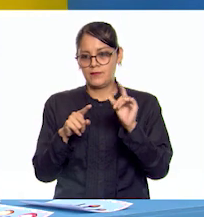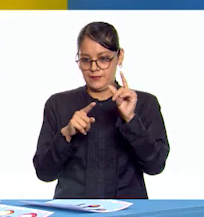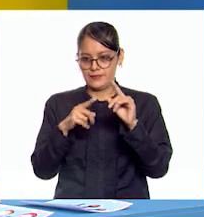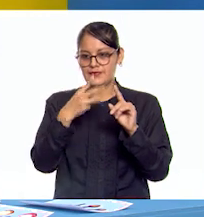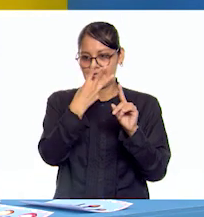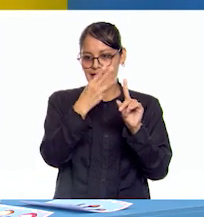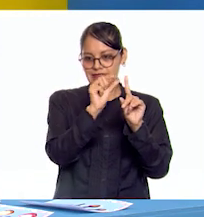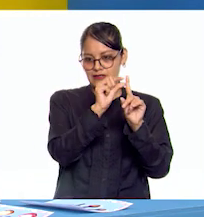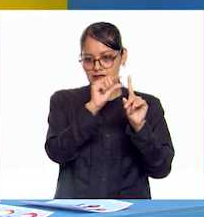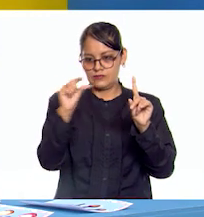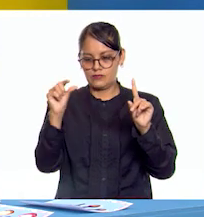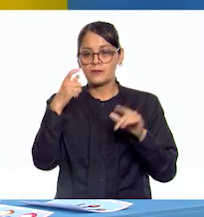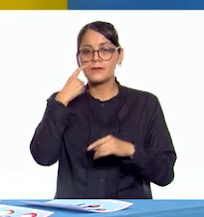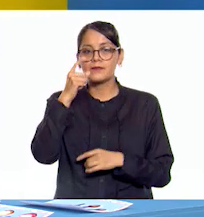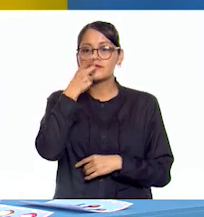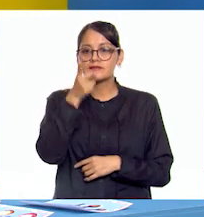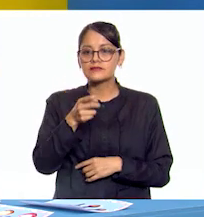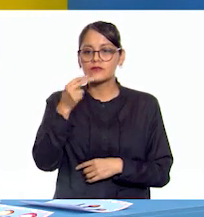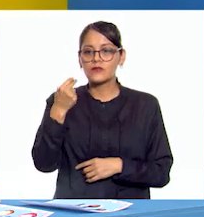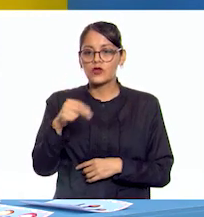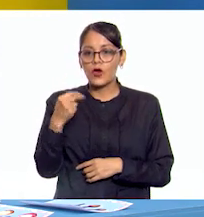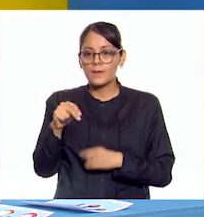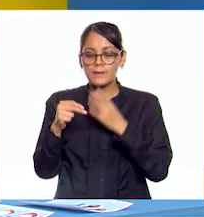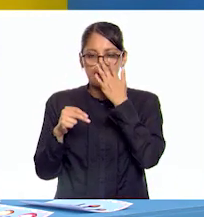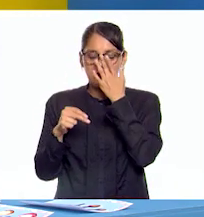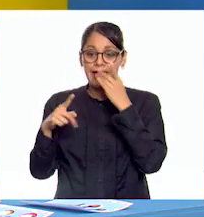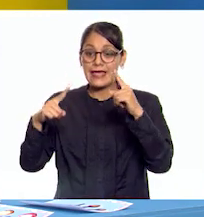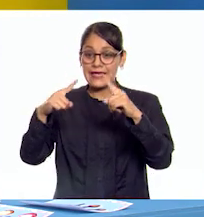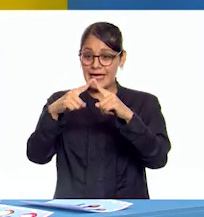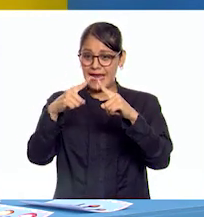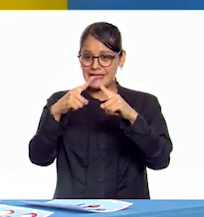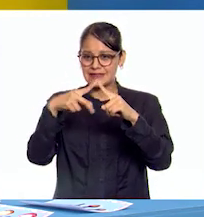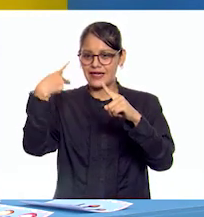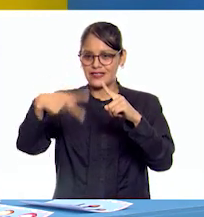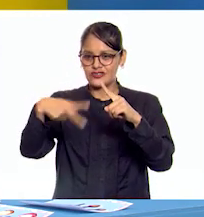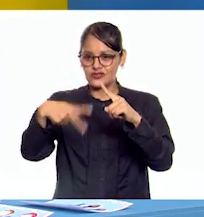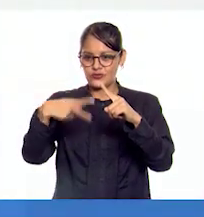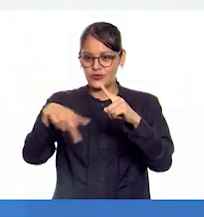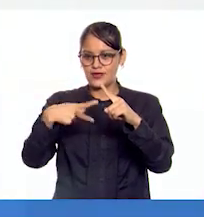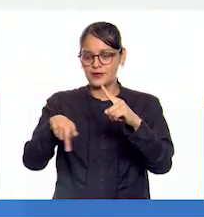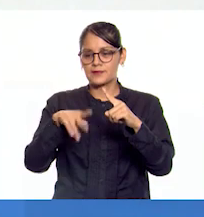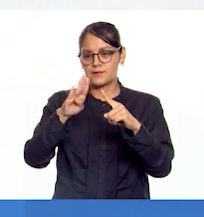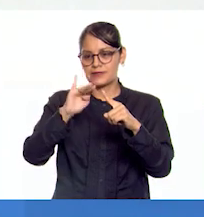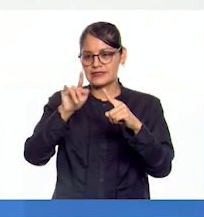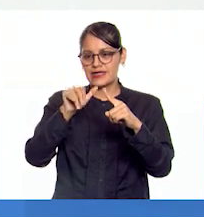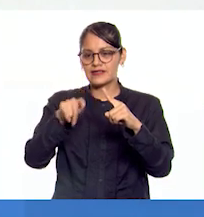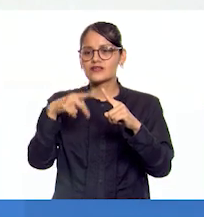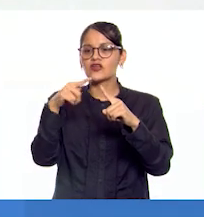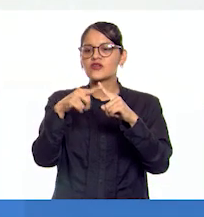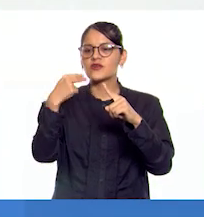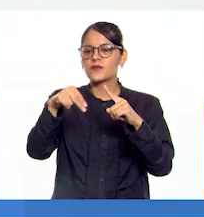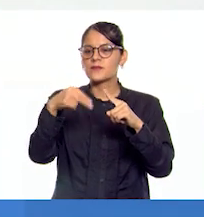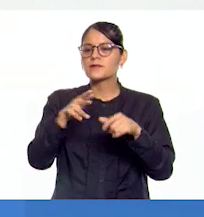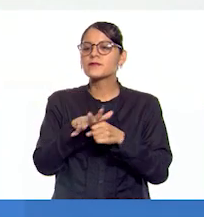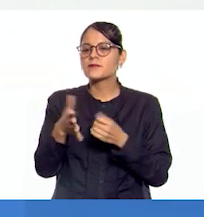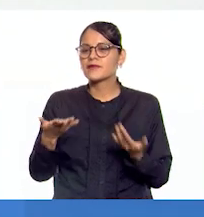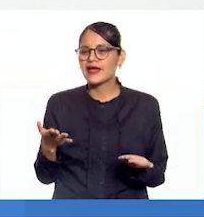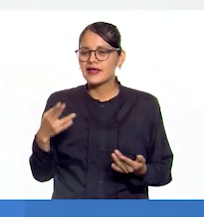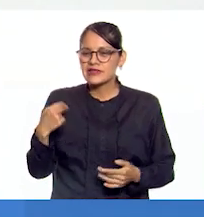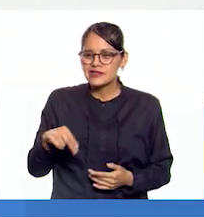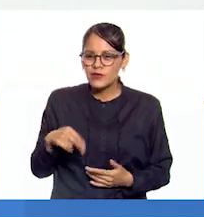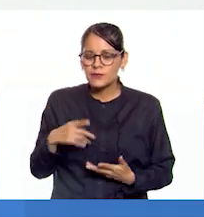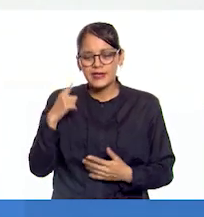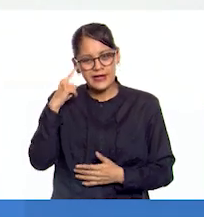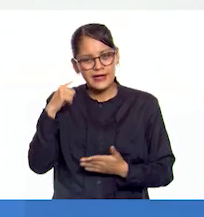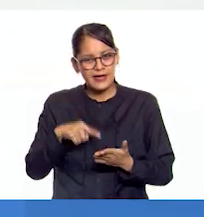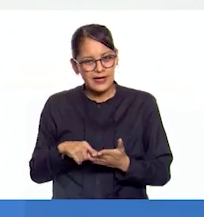Nombre con el que con el que se le conoció a la iglesia del Imperio Bizantino. ¡Ay, ay, ay, ay! Era una del